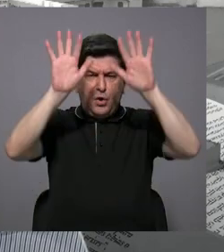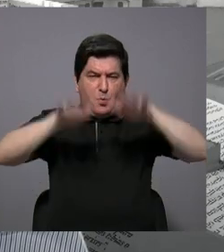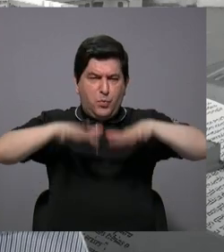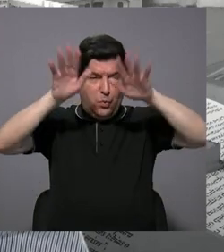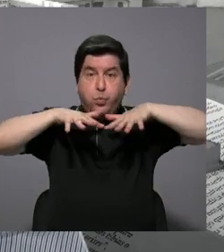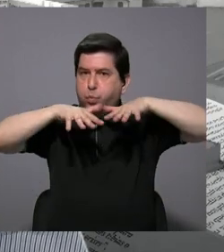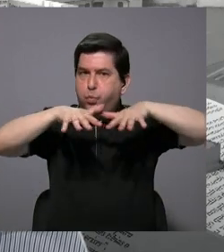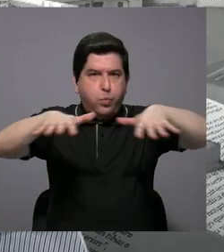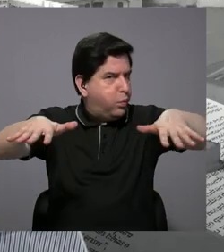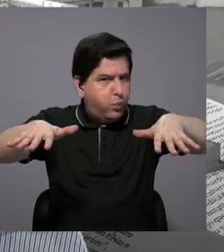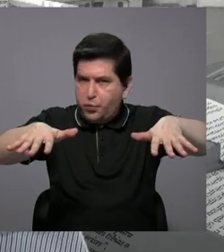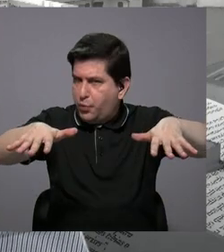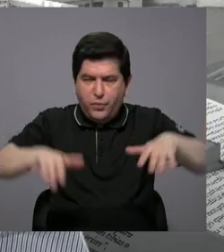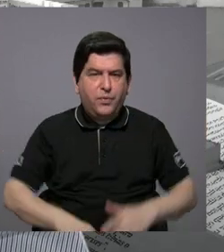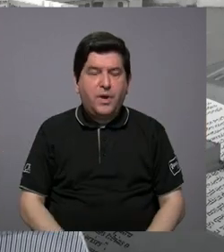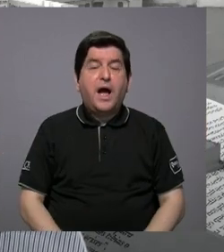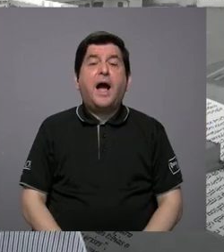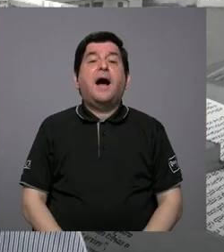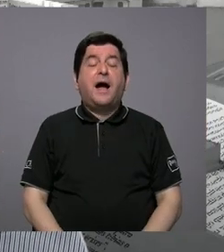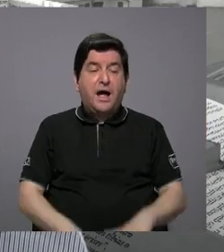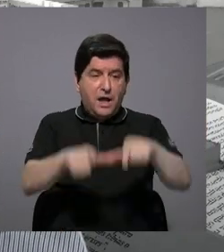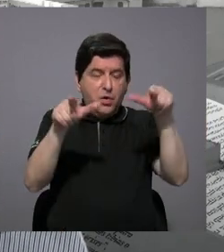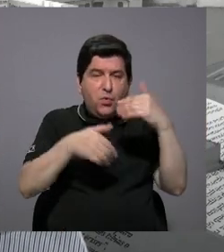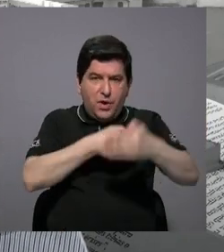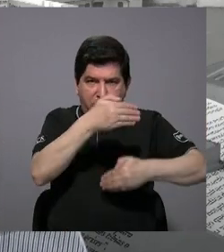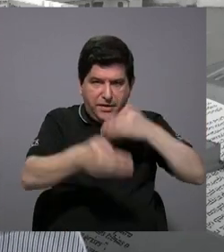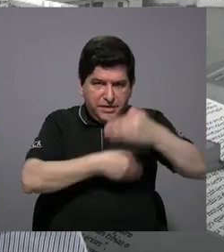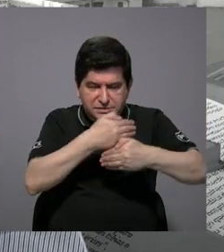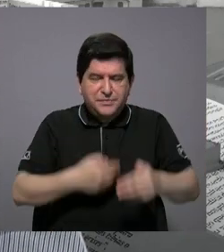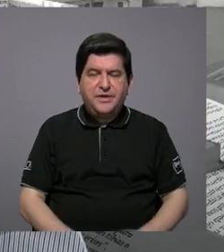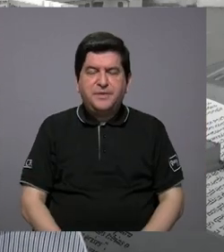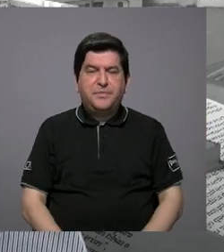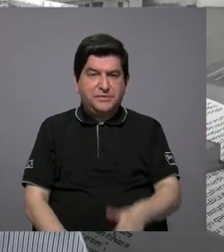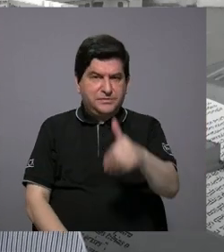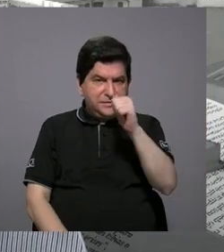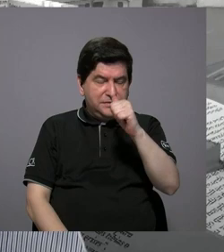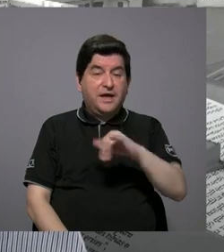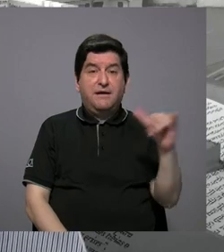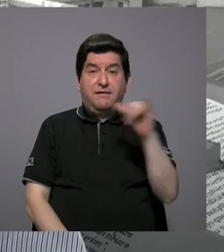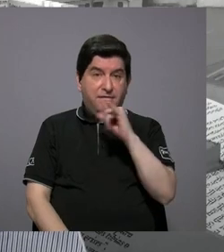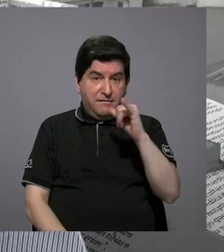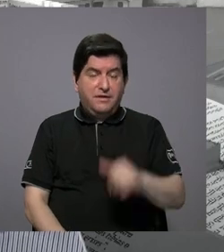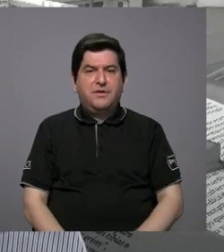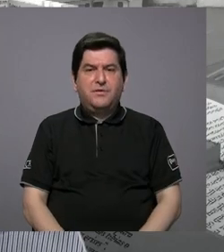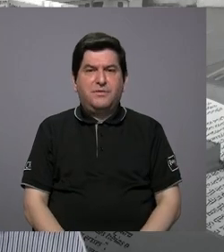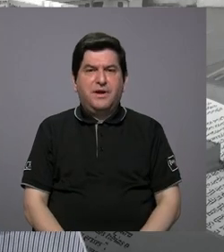que se hagan plantas de tratamiento, que se hagan inclusive